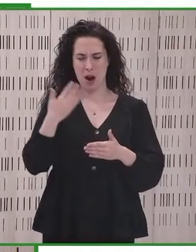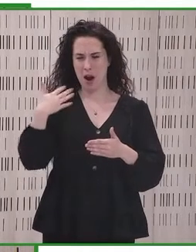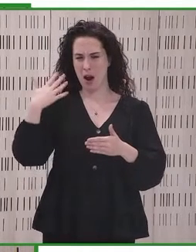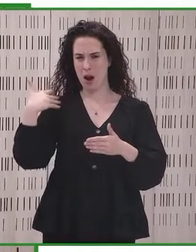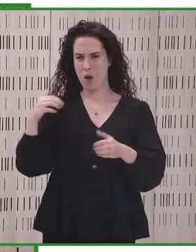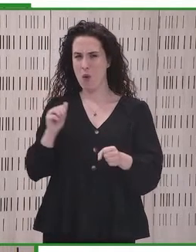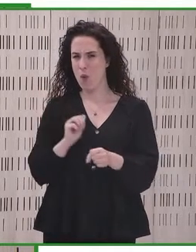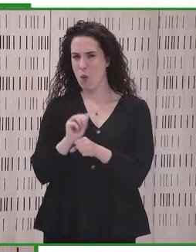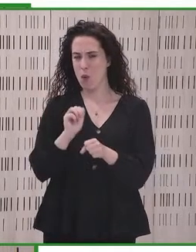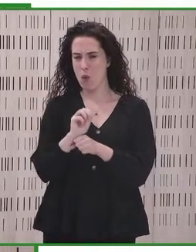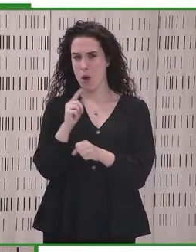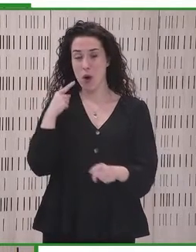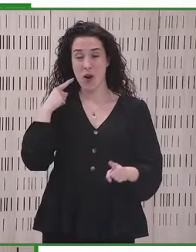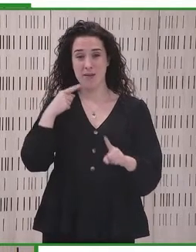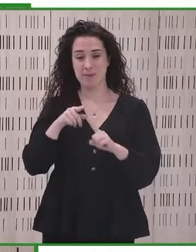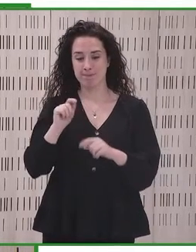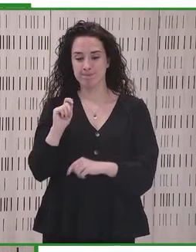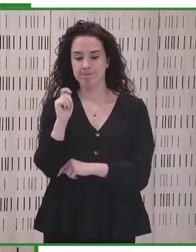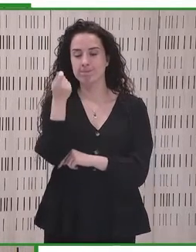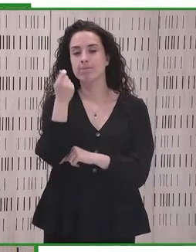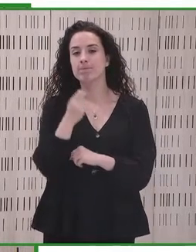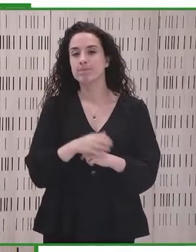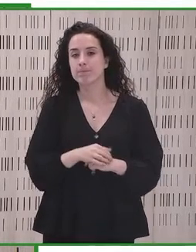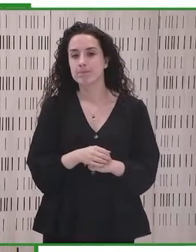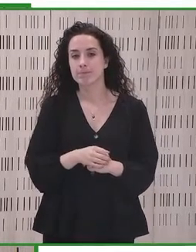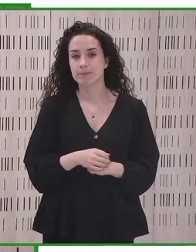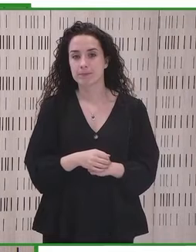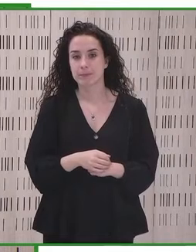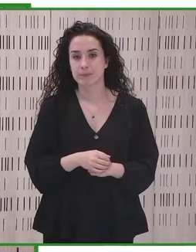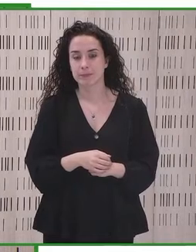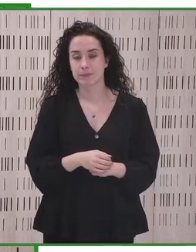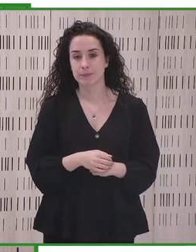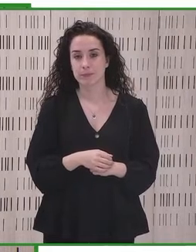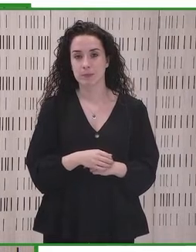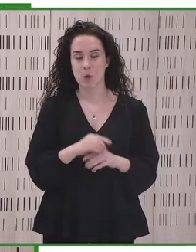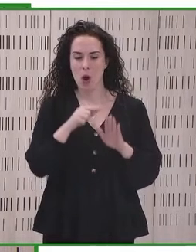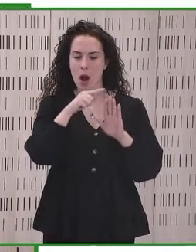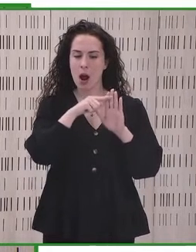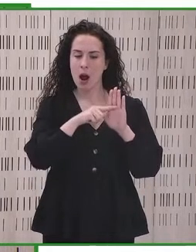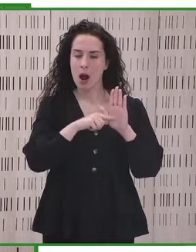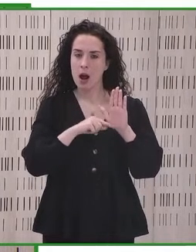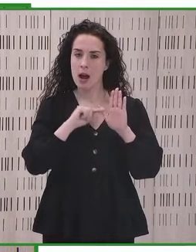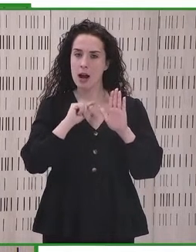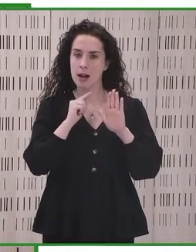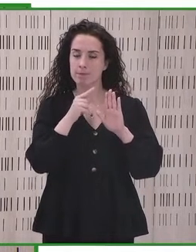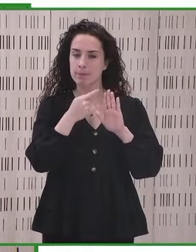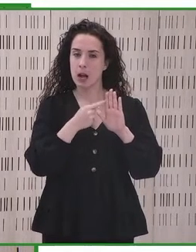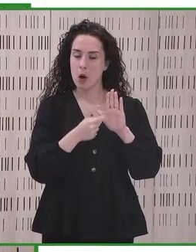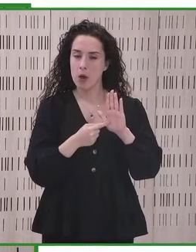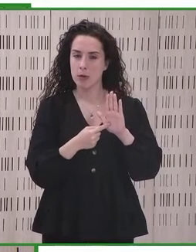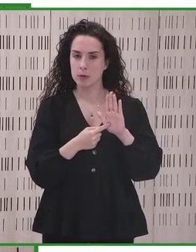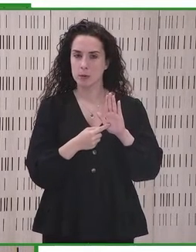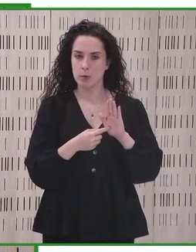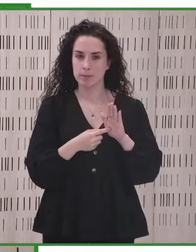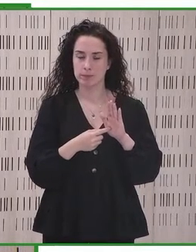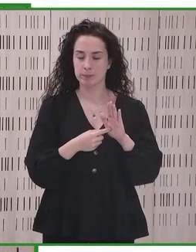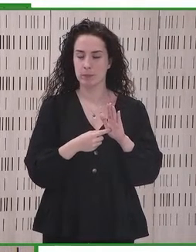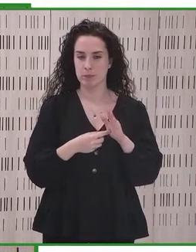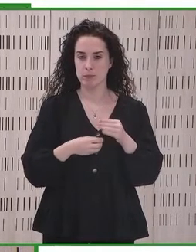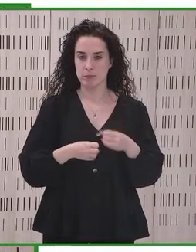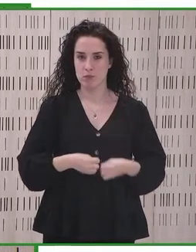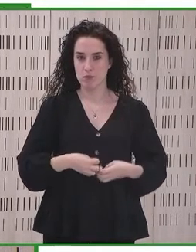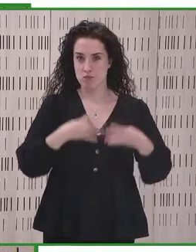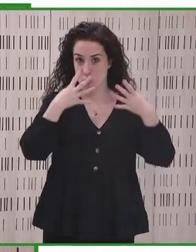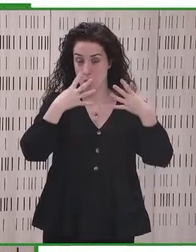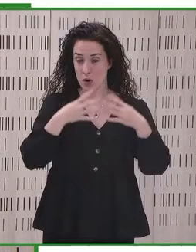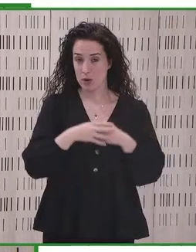por conseguir lo que es la regulación de la propiedad horizontal. Tenemos